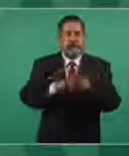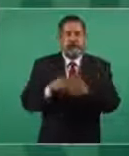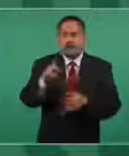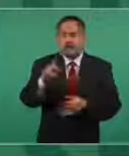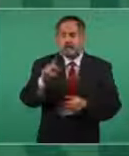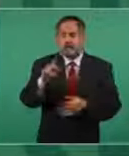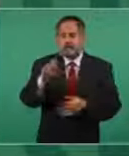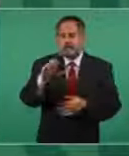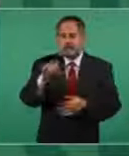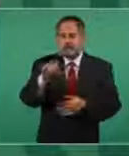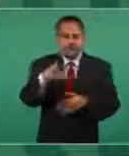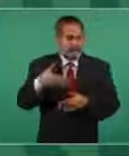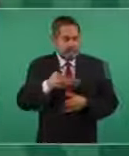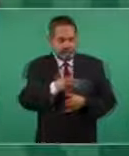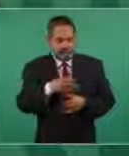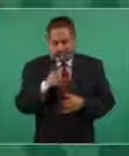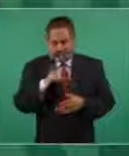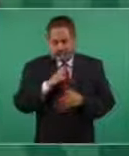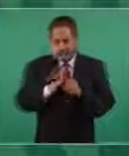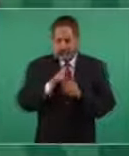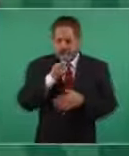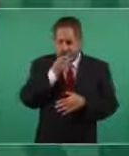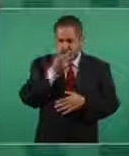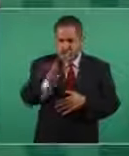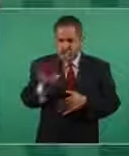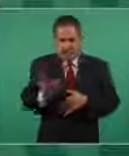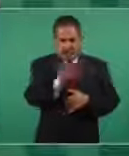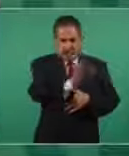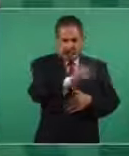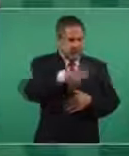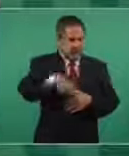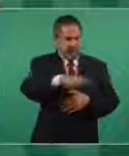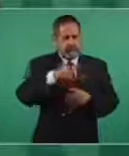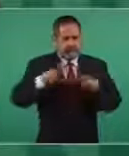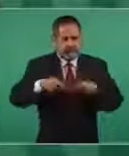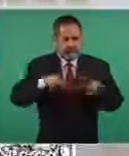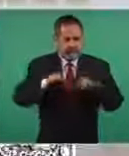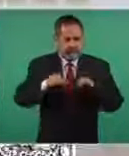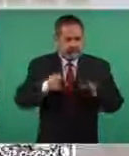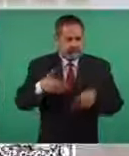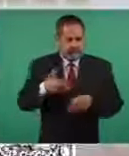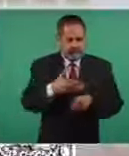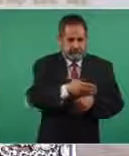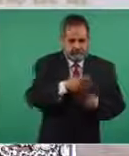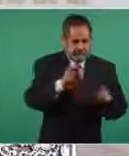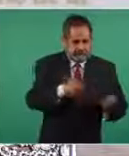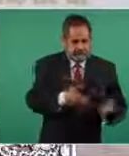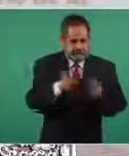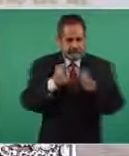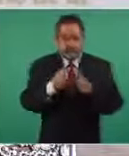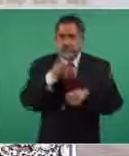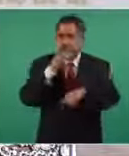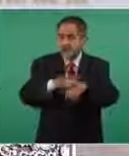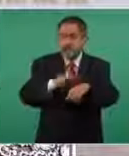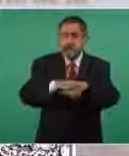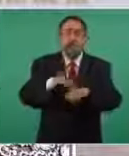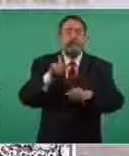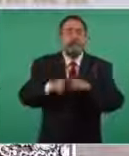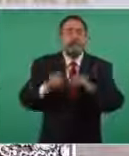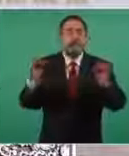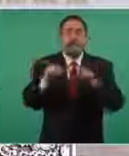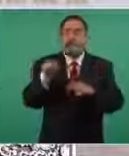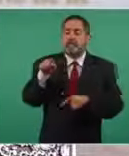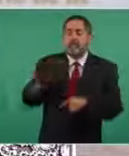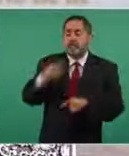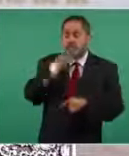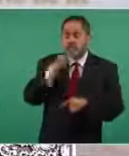que tú les digas que los va a atender Octavio